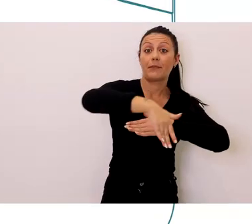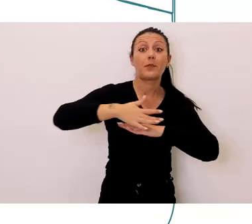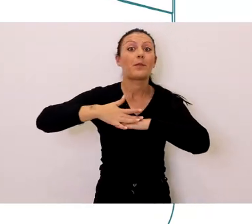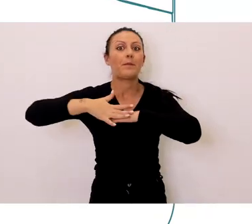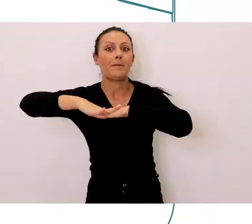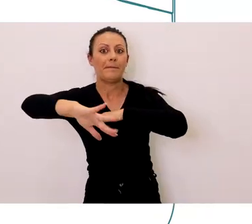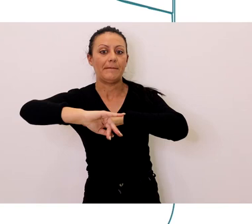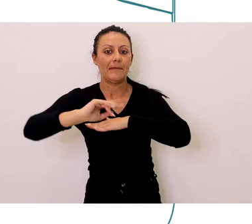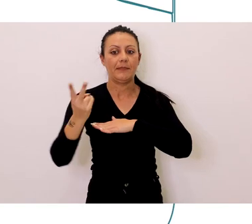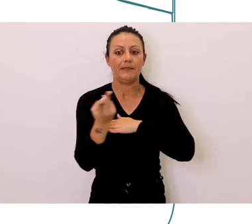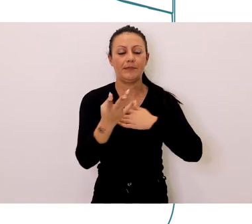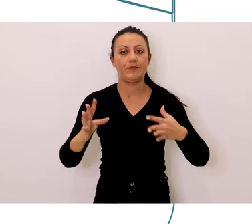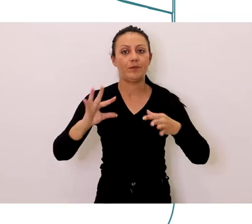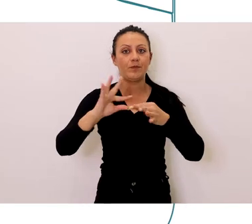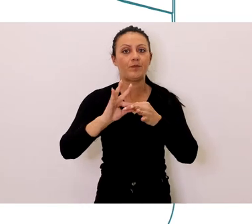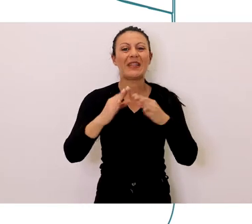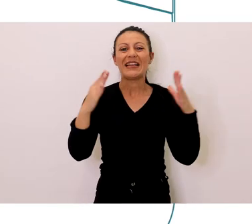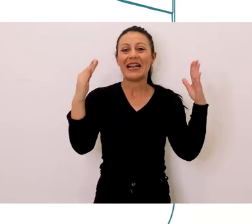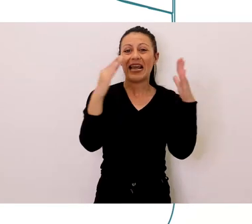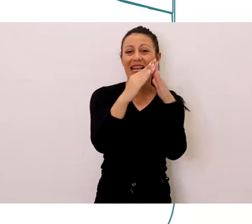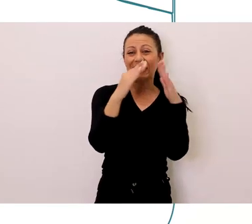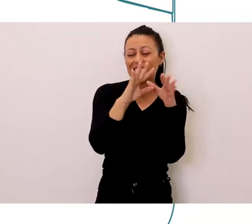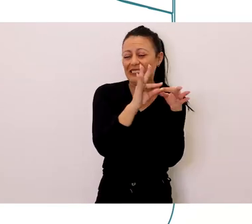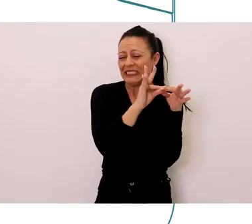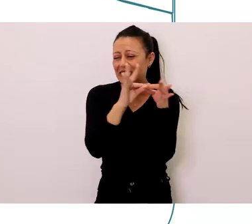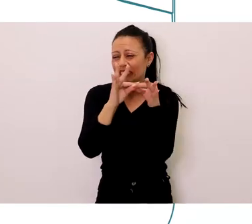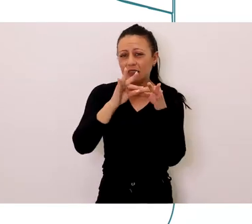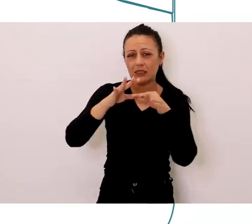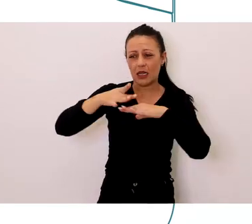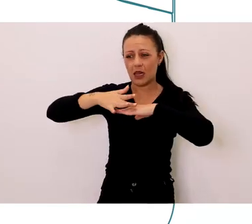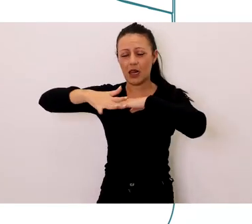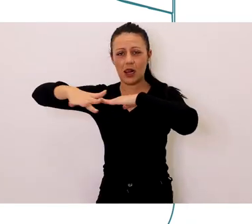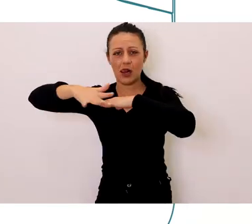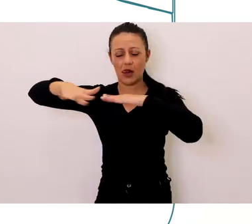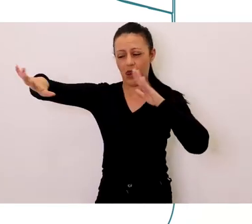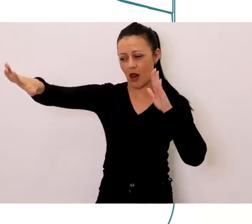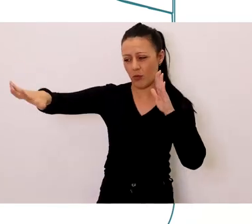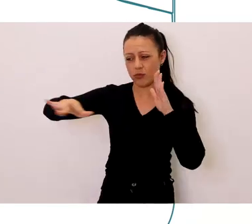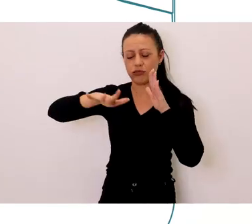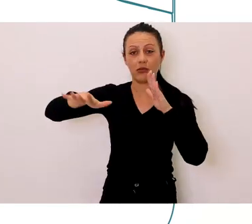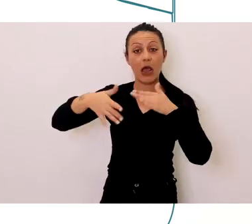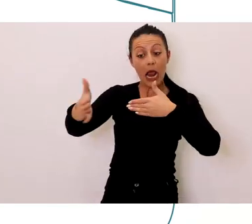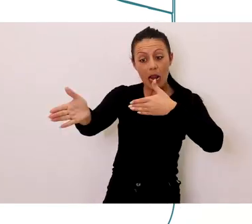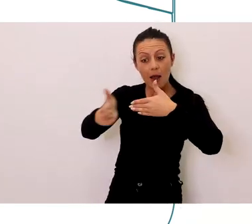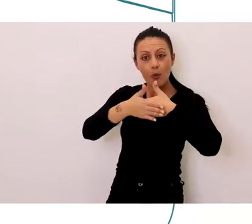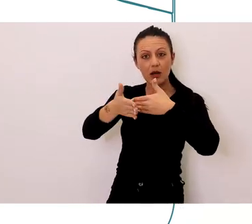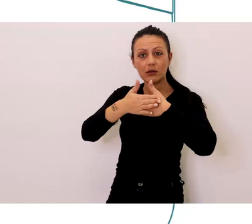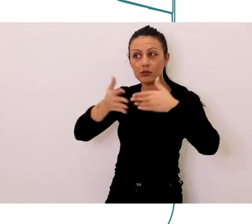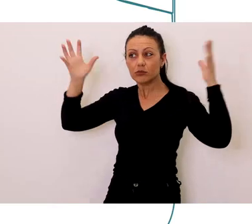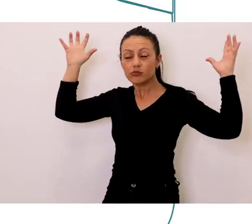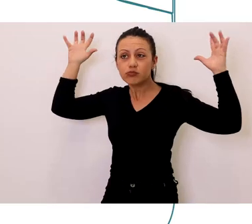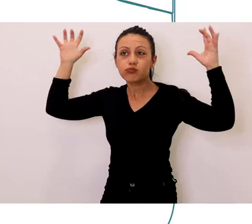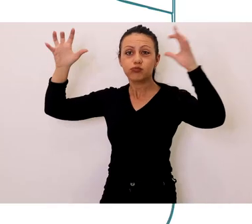El mar y las casas están unidas que las puertas dejaban paso franco al agua en que empujaban las olas en un temporal.